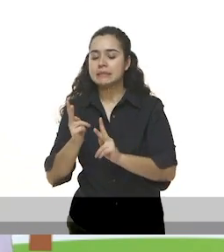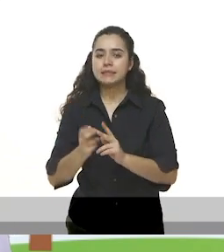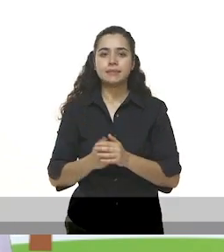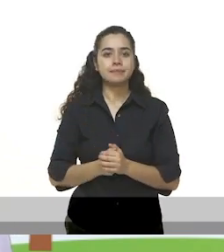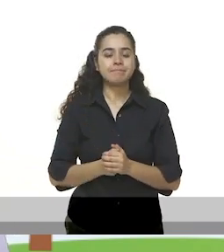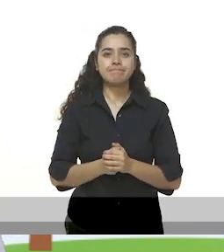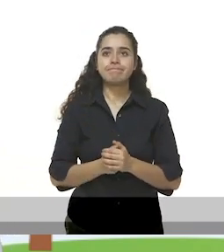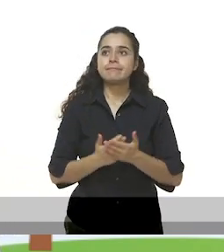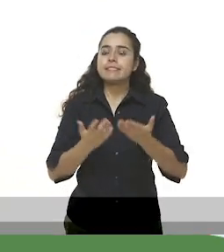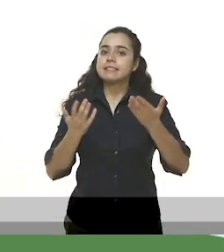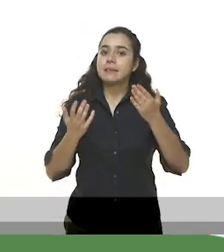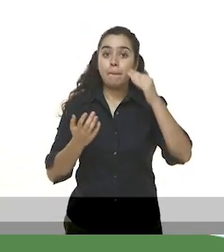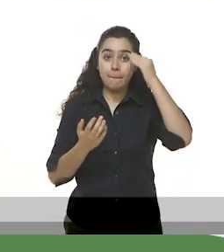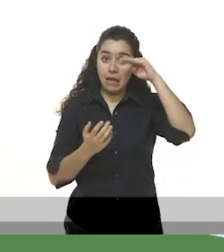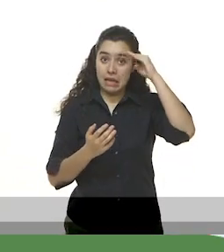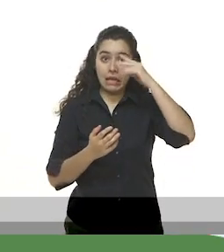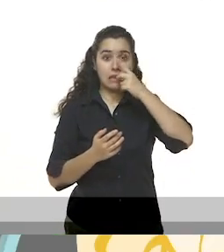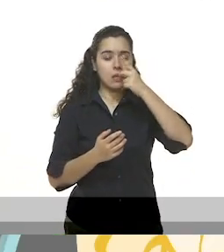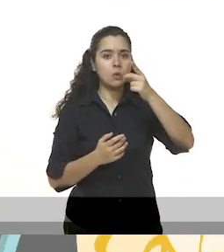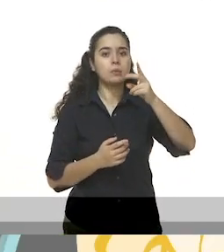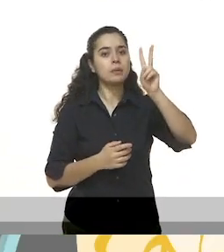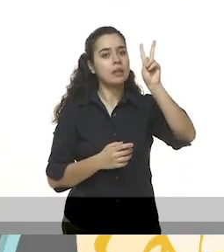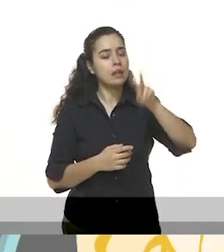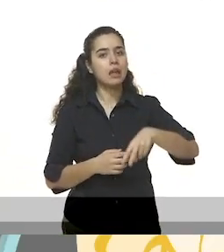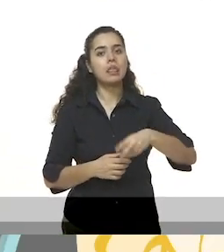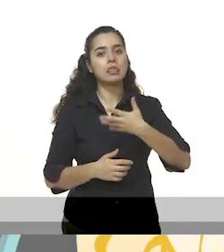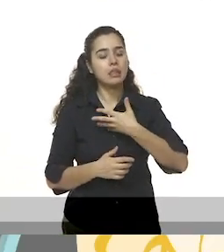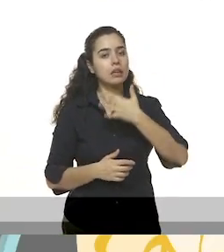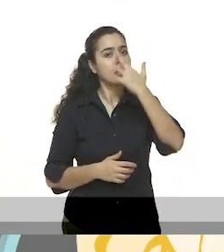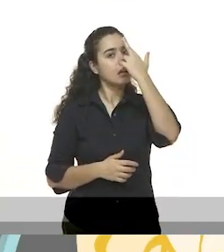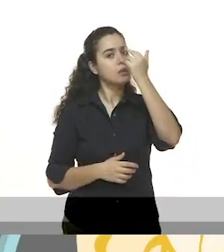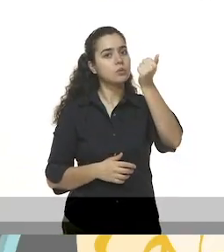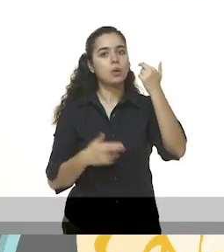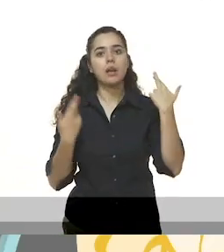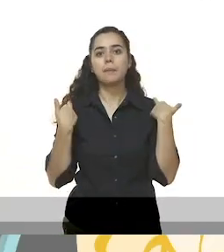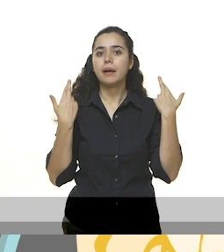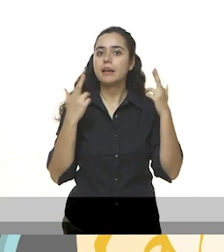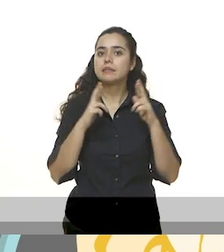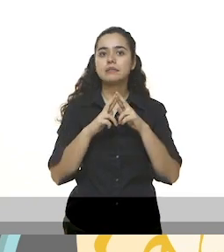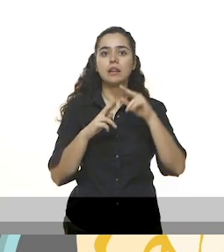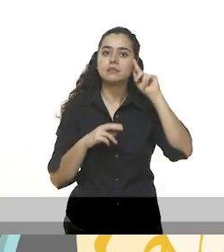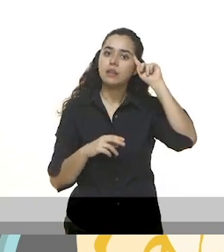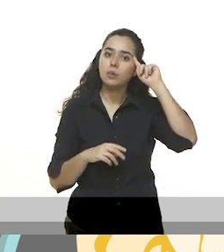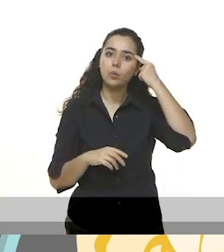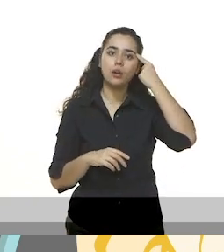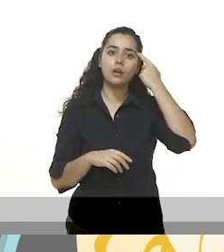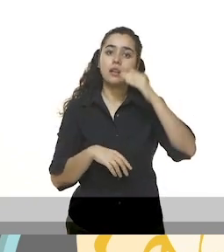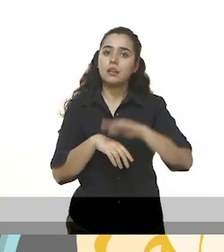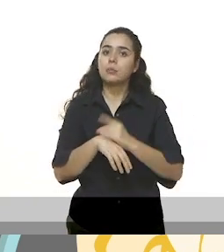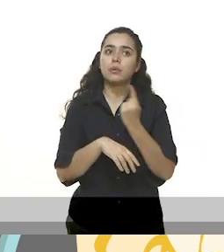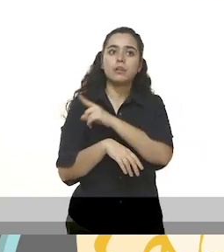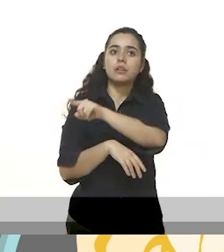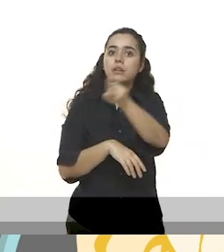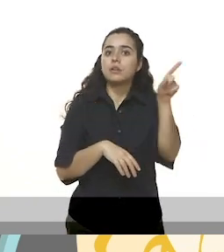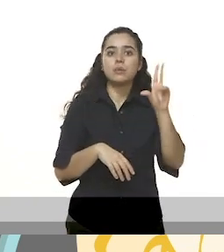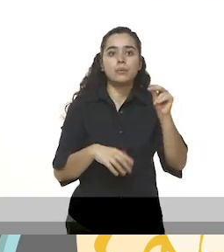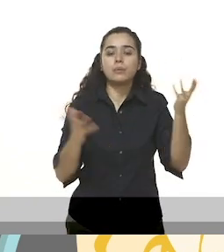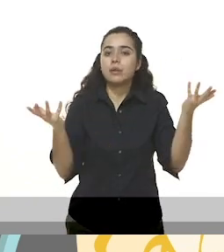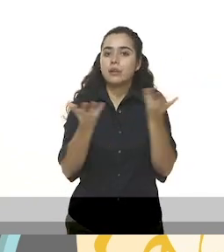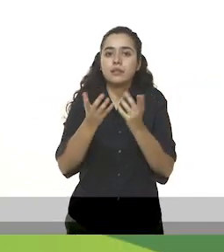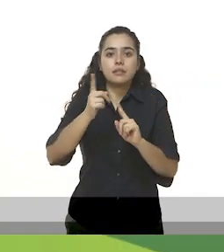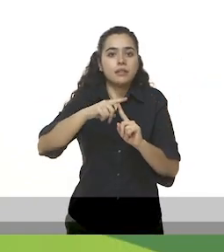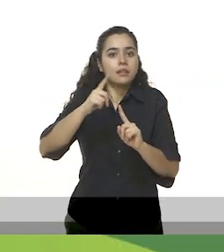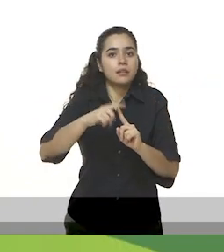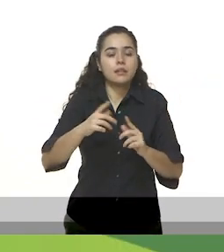dicho por la maestra de Beto. María inició, Creo que la maestra tiene mucha razón de enojarse, pues es que no hacen su